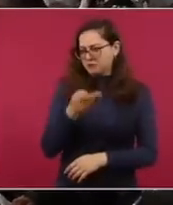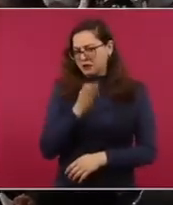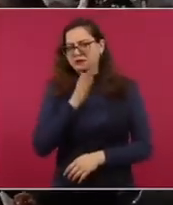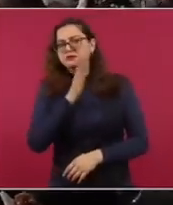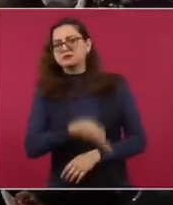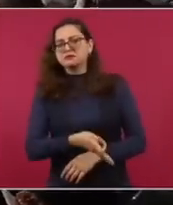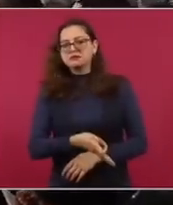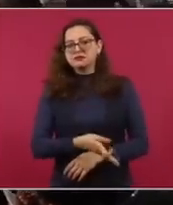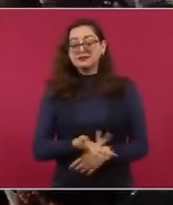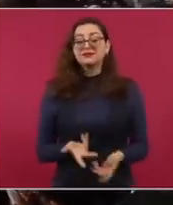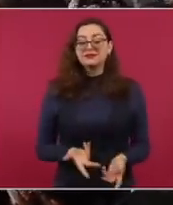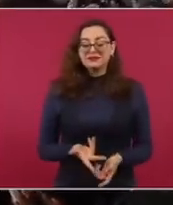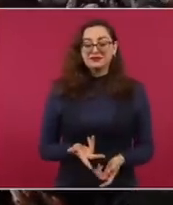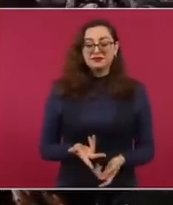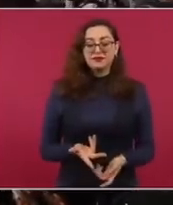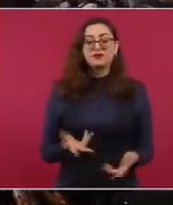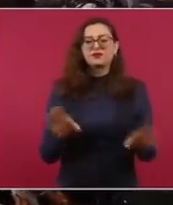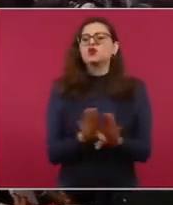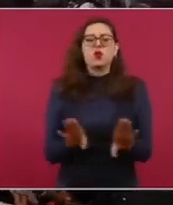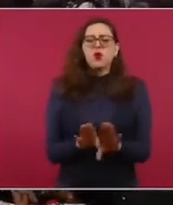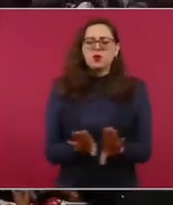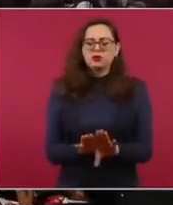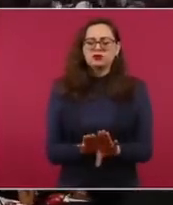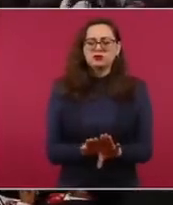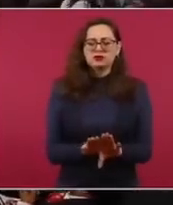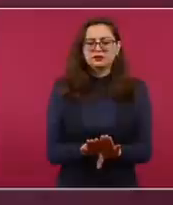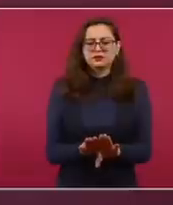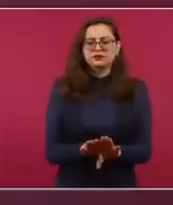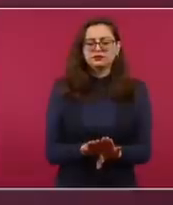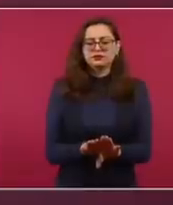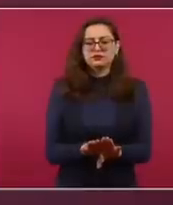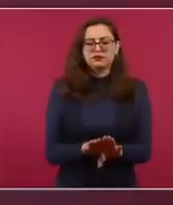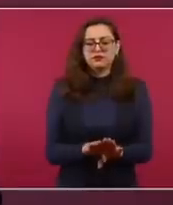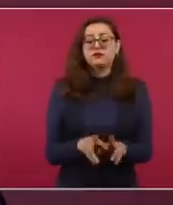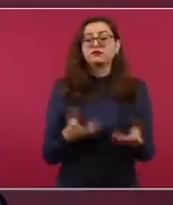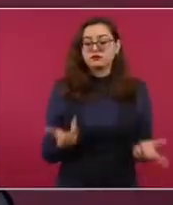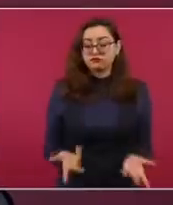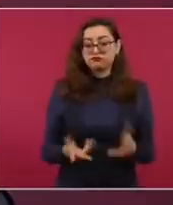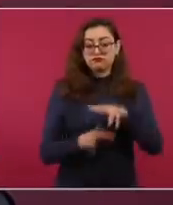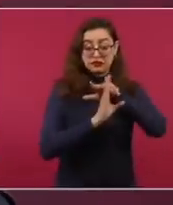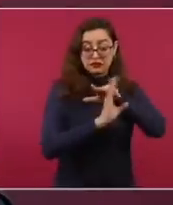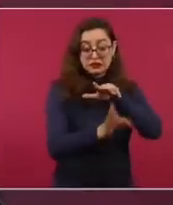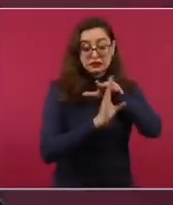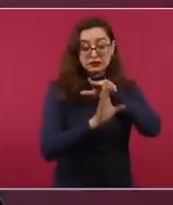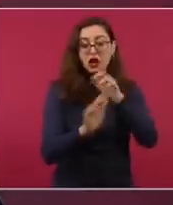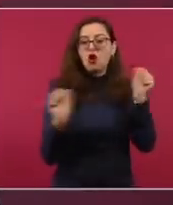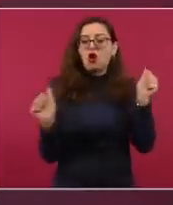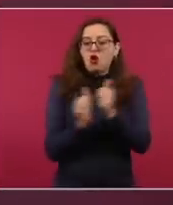Fortalecer, el compromiso fortalecer las vías regulares, ordenadas, seguras, predecibles,